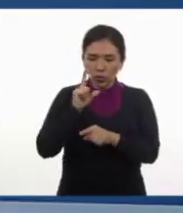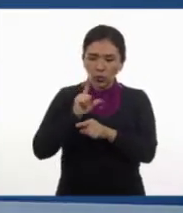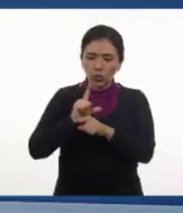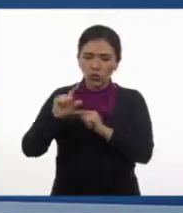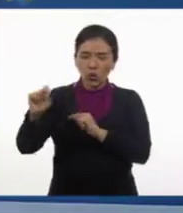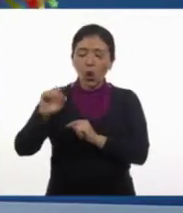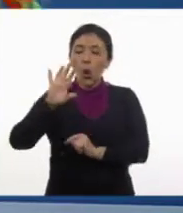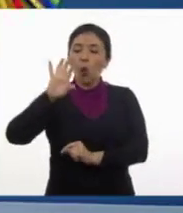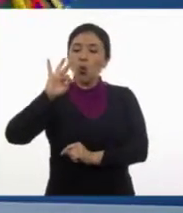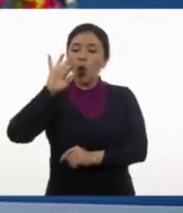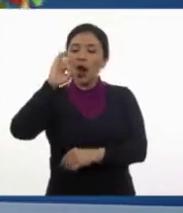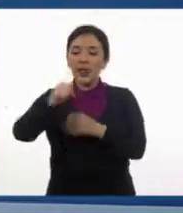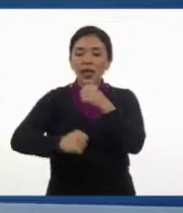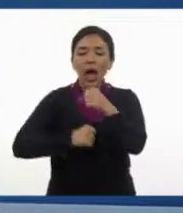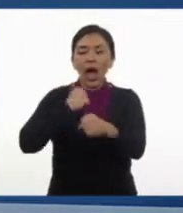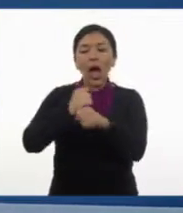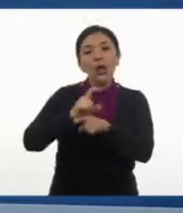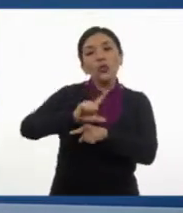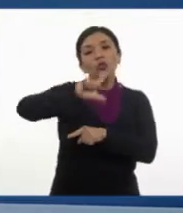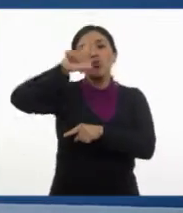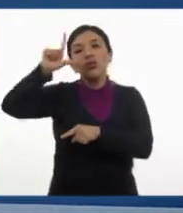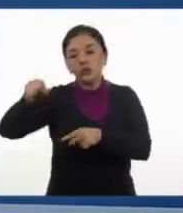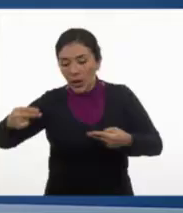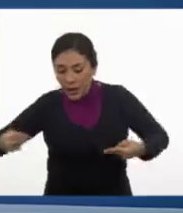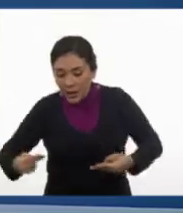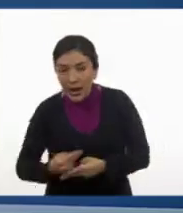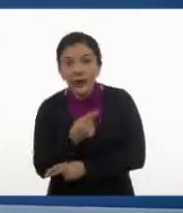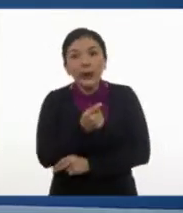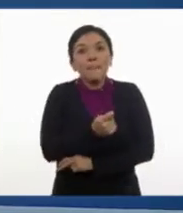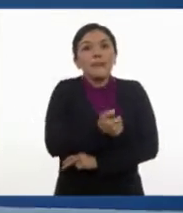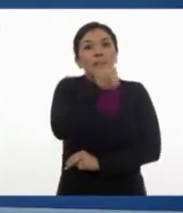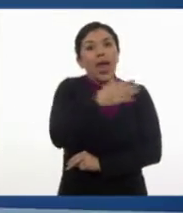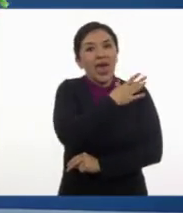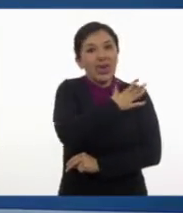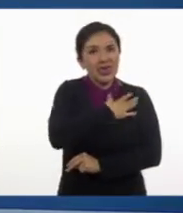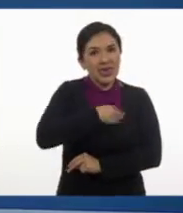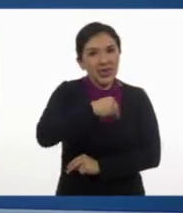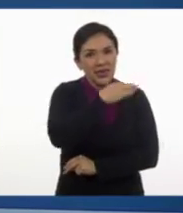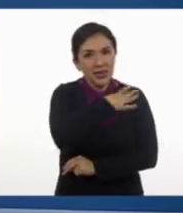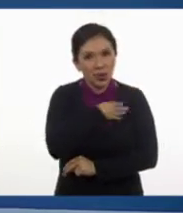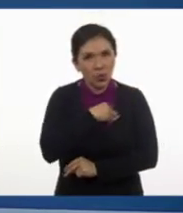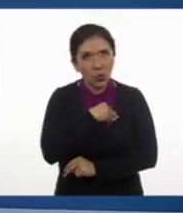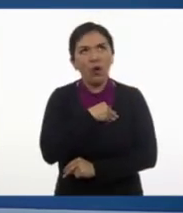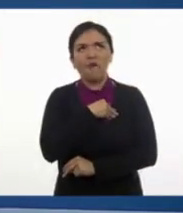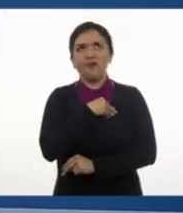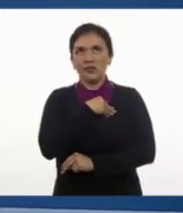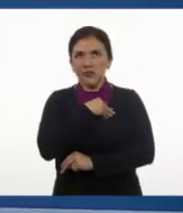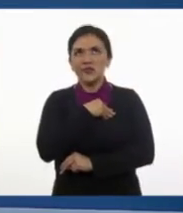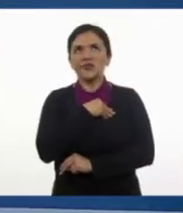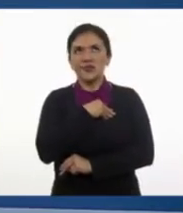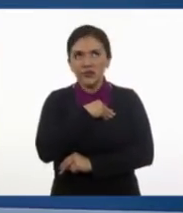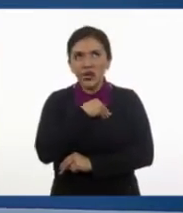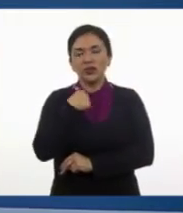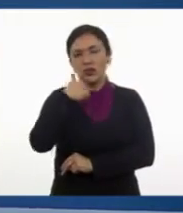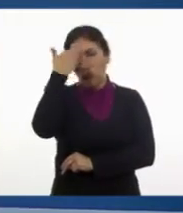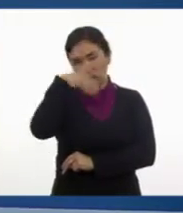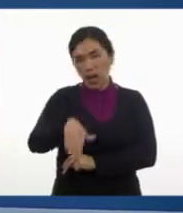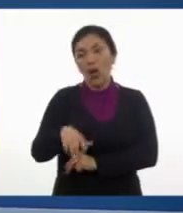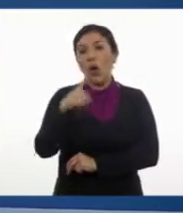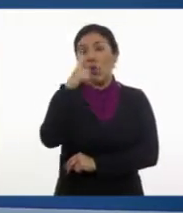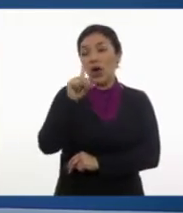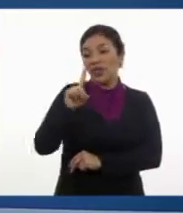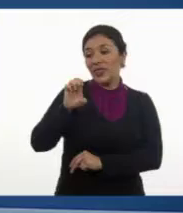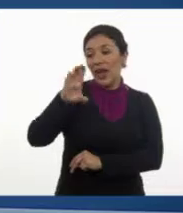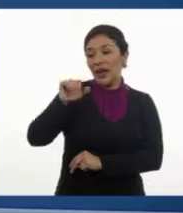décadas después de tener a su primer hijo. Y, bueno, ya sabemos que una década